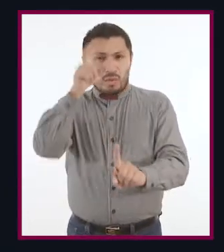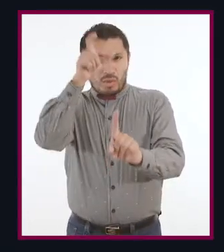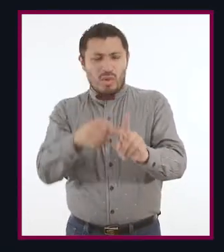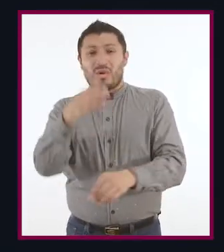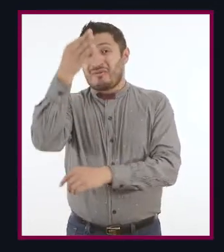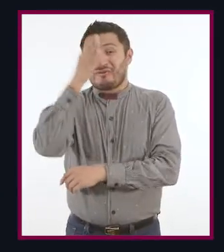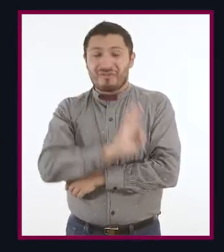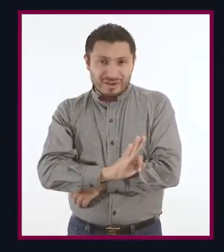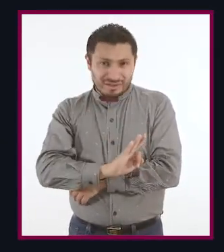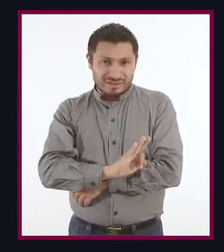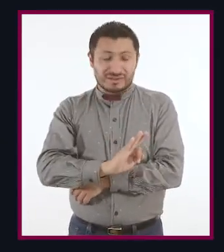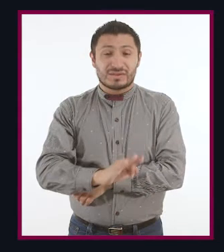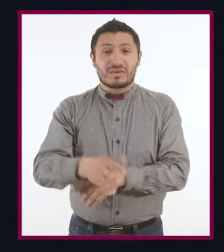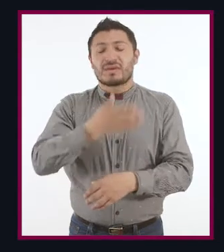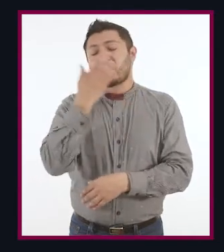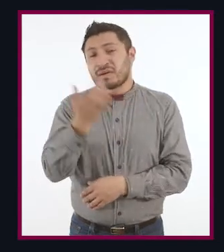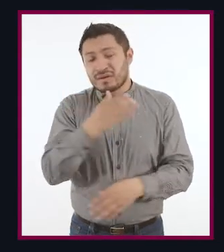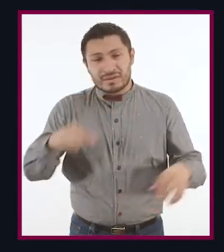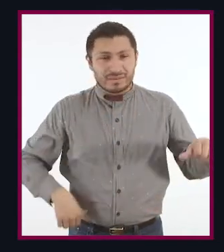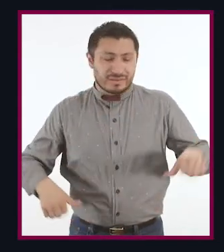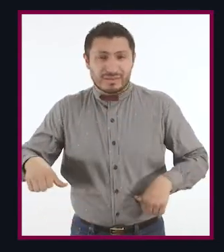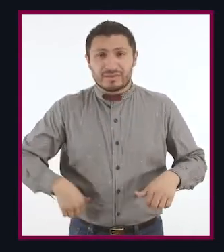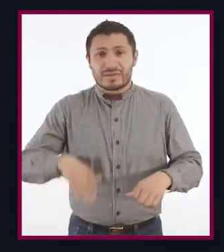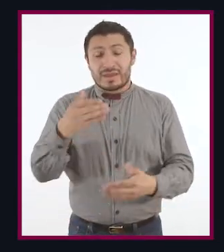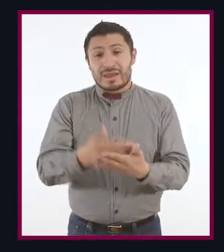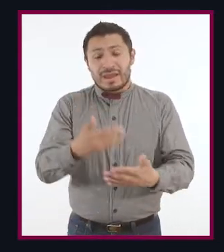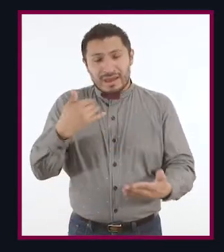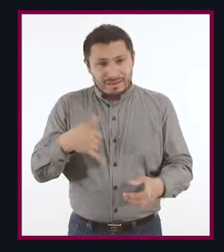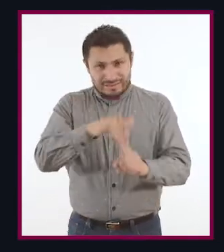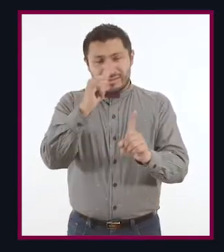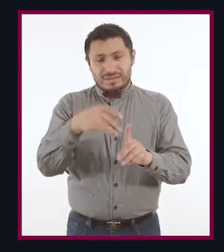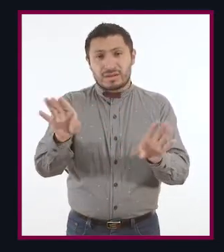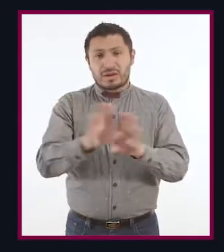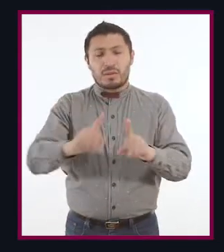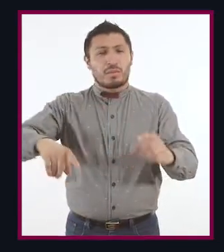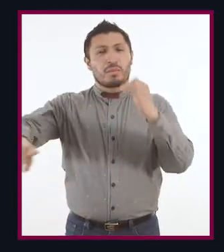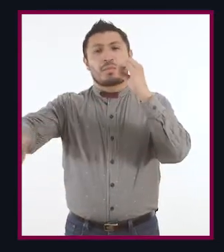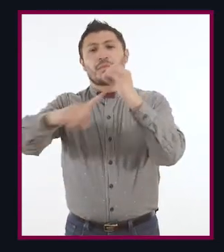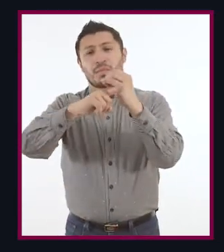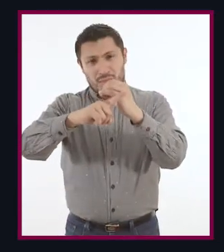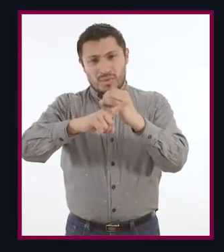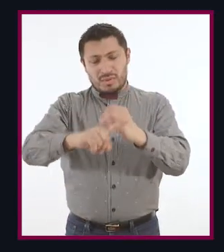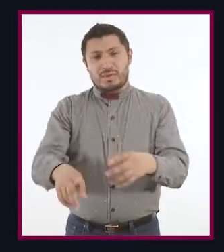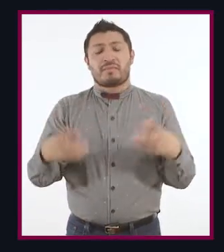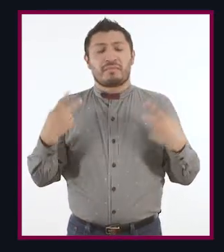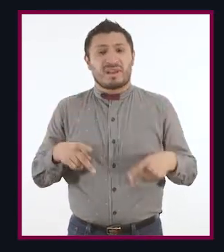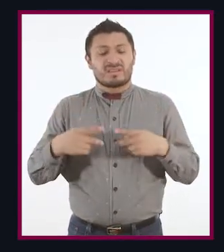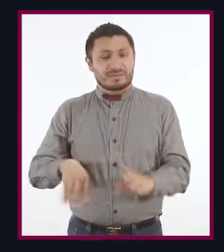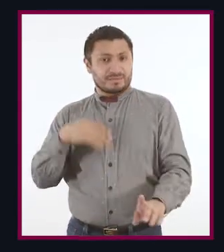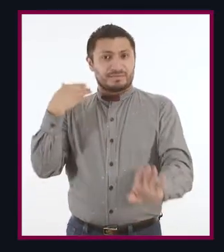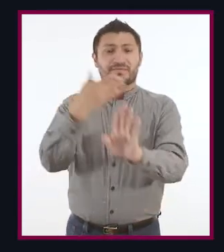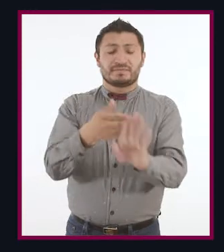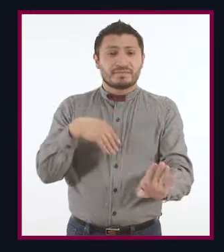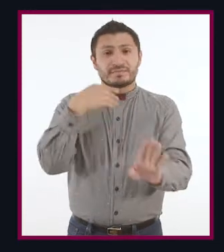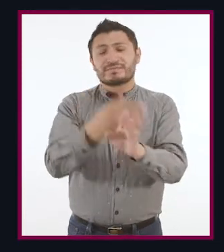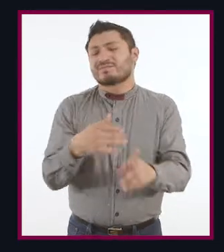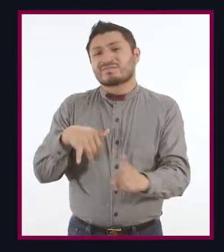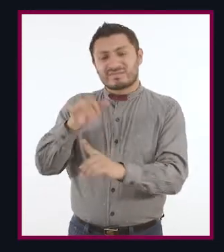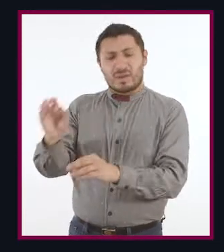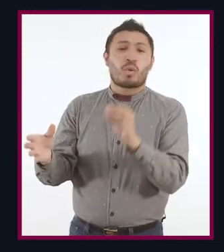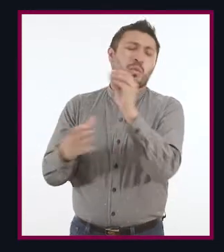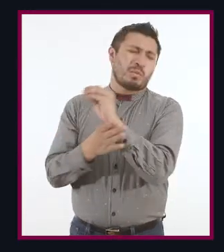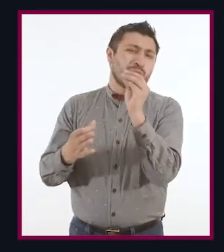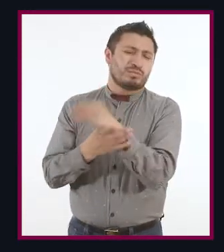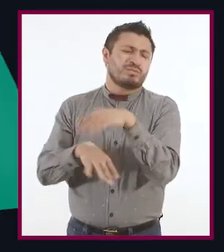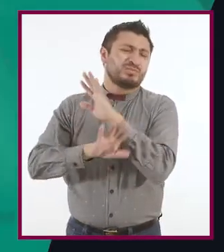Las acciones más comunes tras sufrir el acoso fueron el bloquear los perfiles de las personas acosadoras o el ignorar